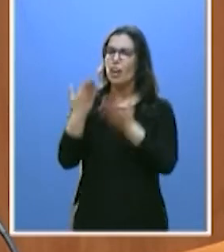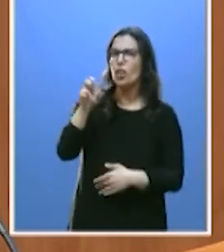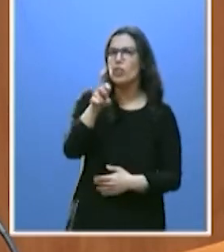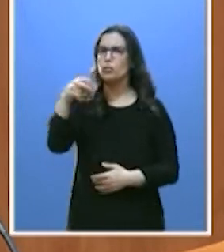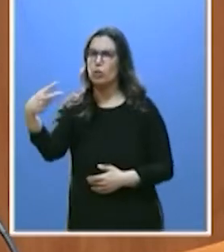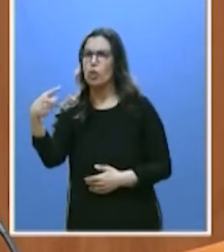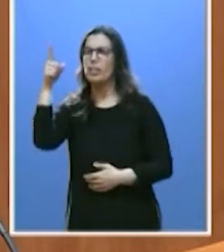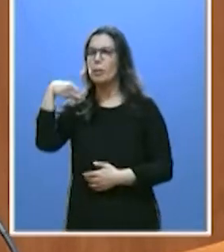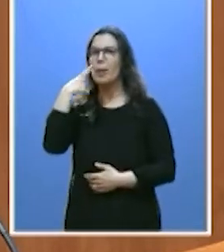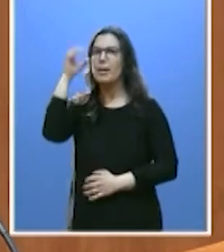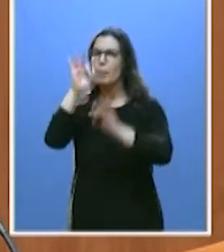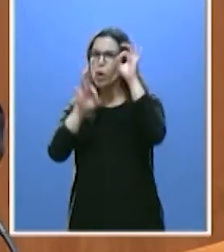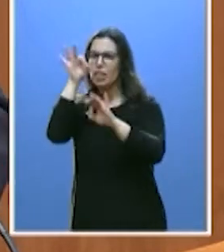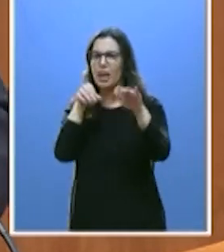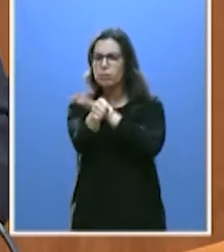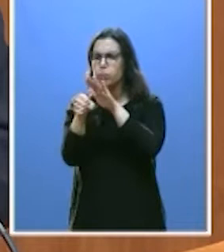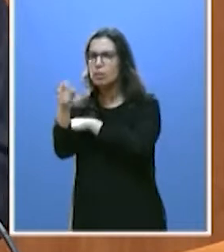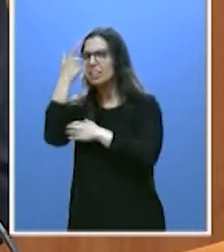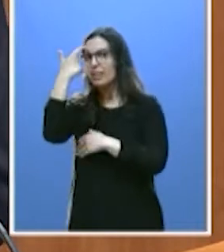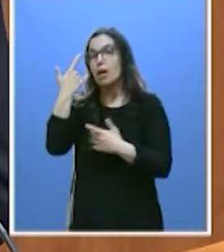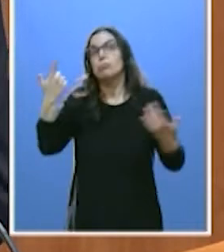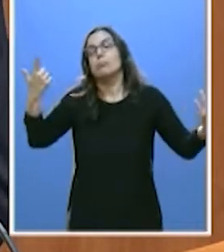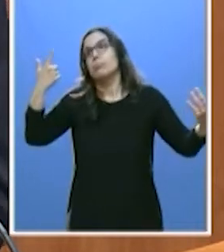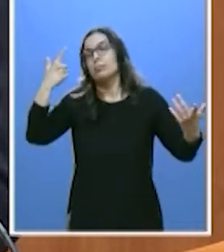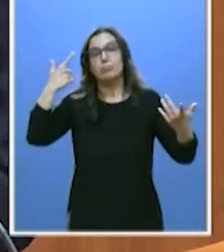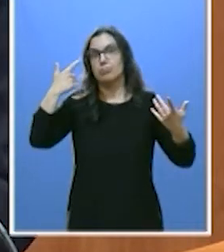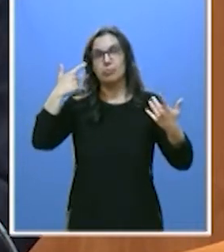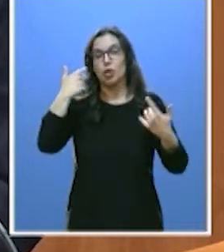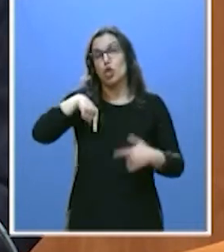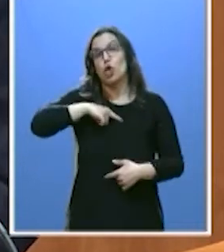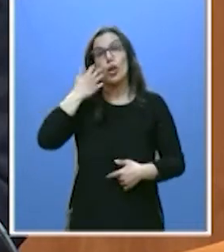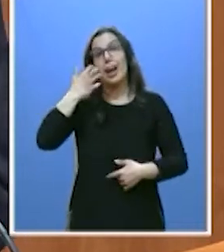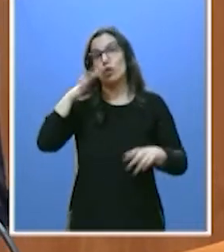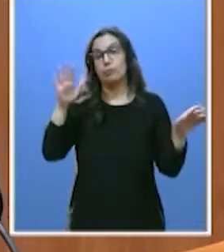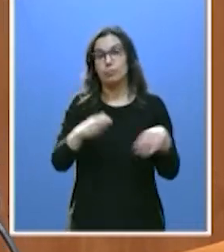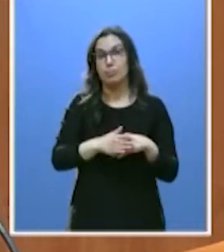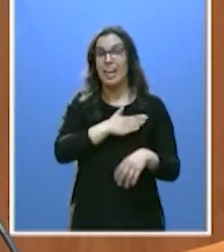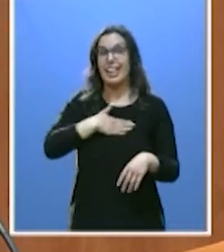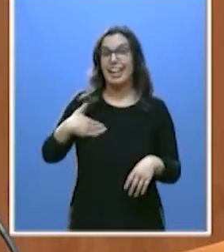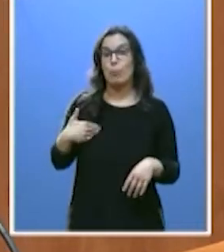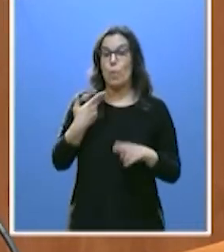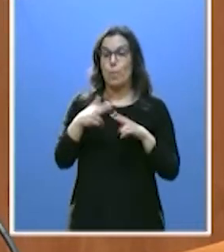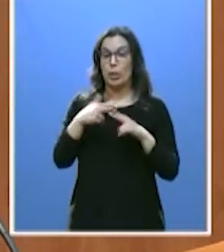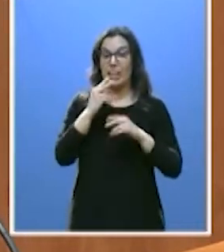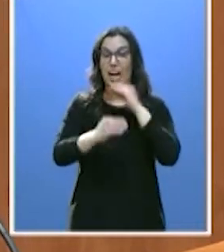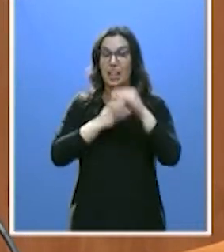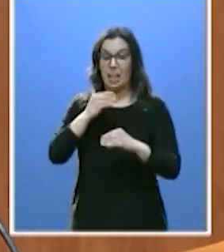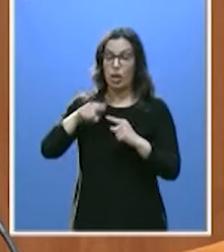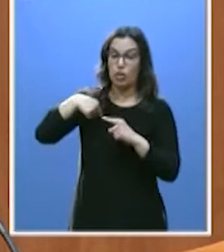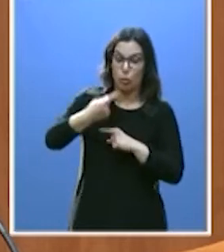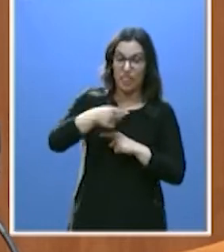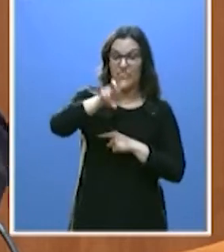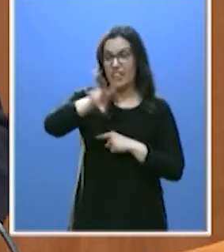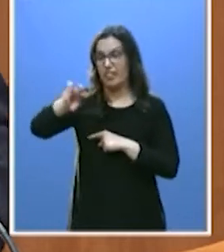tasas de inserción. Ya menos locos. Ya menos locos. Nosotros somos gente rara. Queremos que nuestras políticas de empleo tengan tasas de